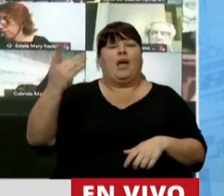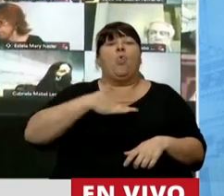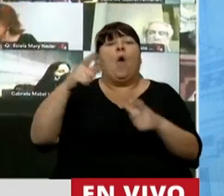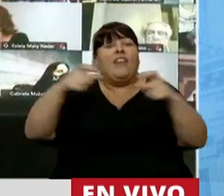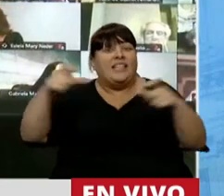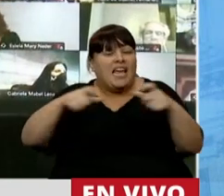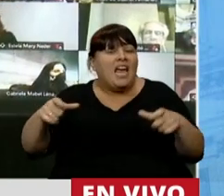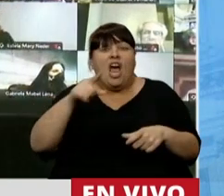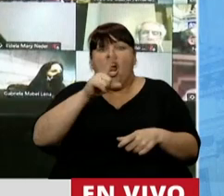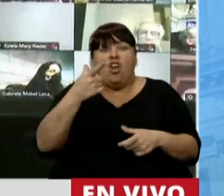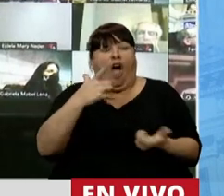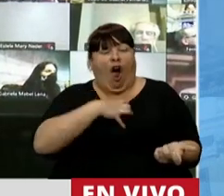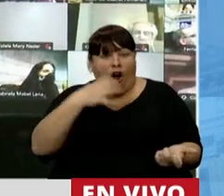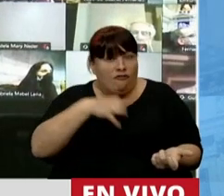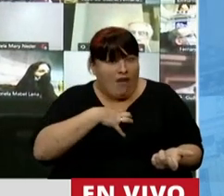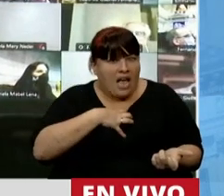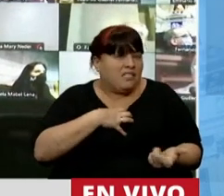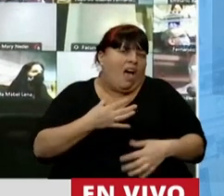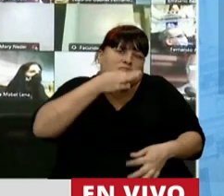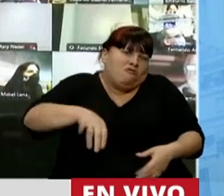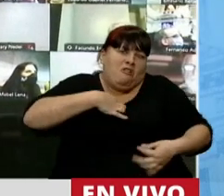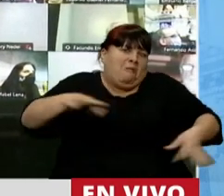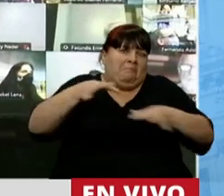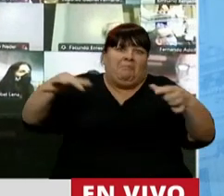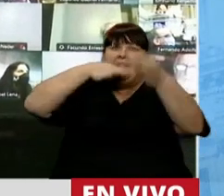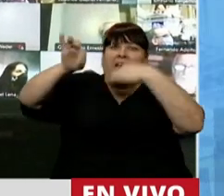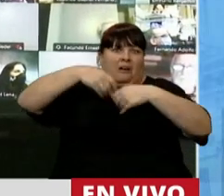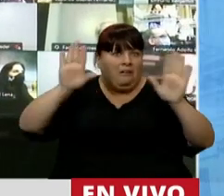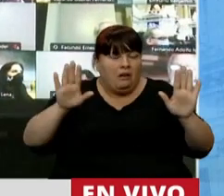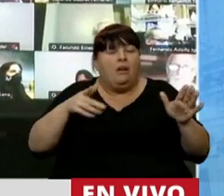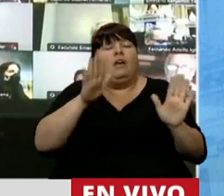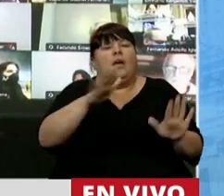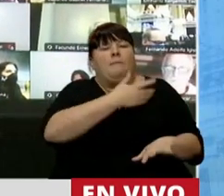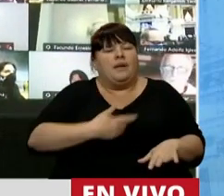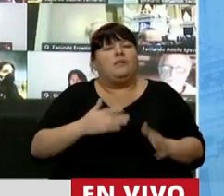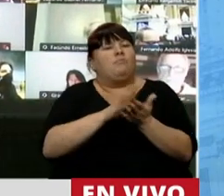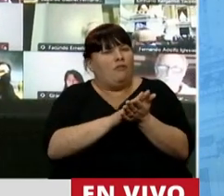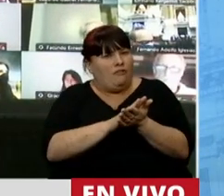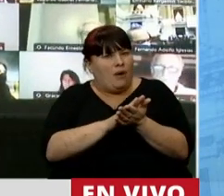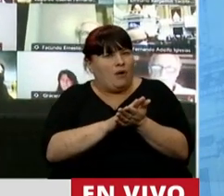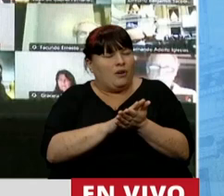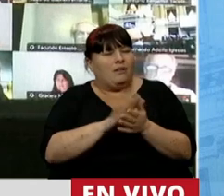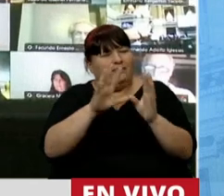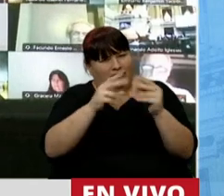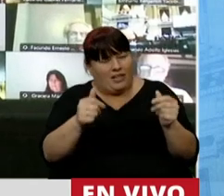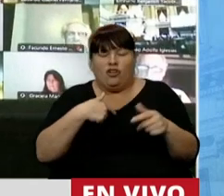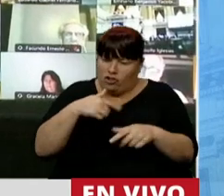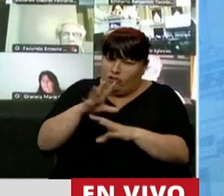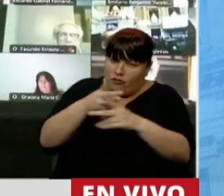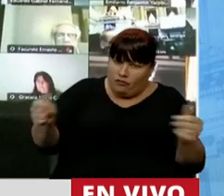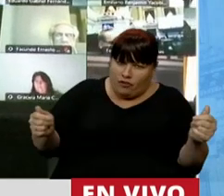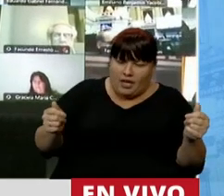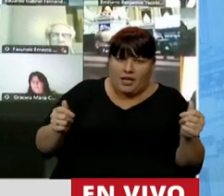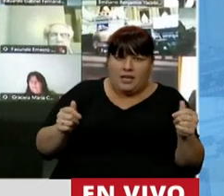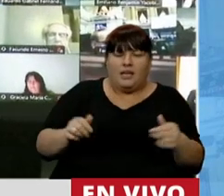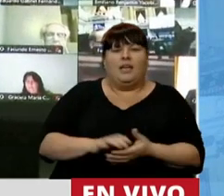los títulos y no tiene confianza hace lo que quiere. Señor presidente, la patria estoy terminando.